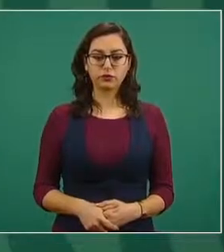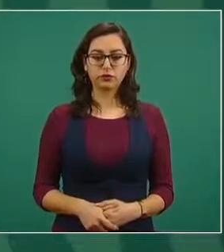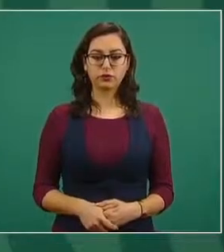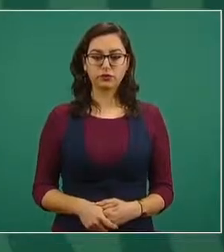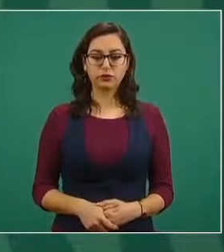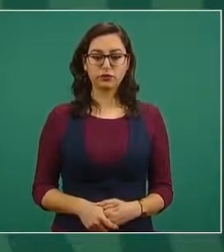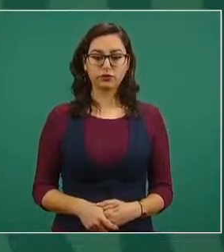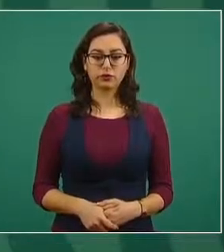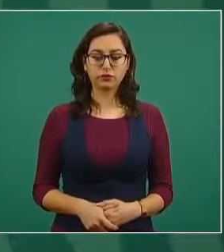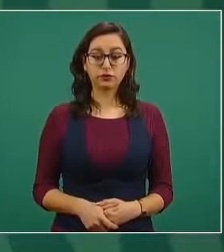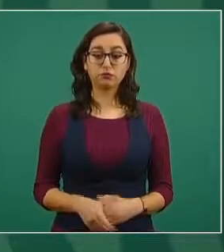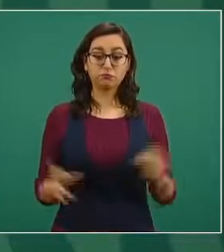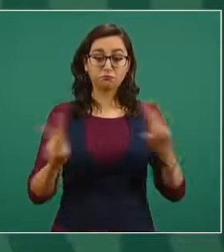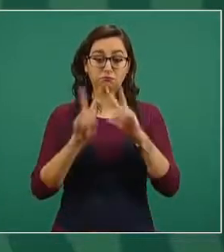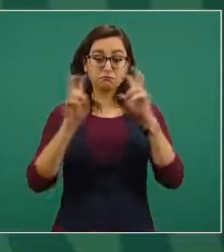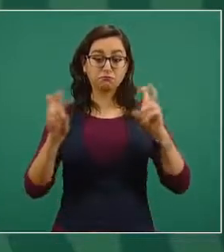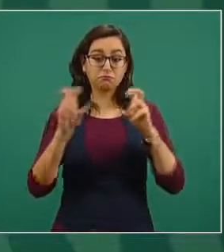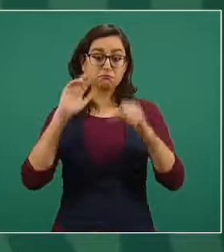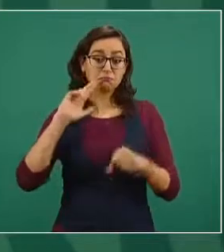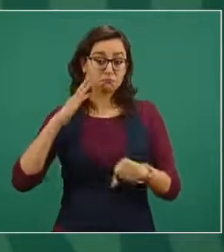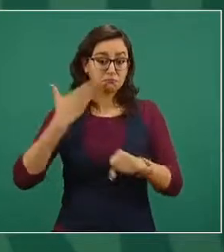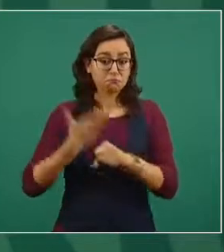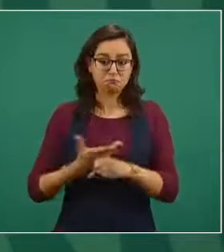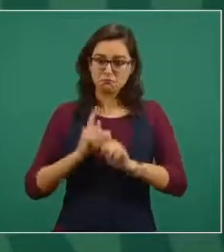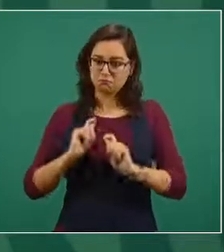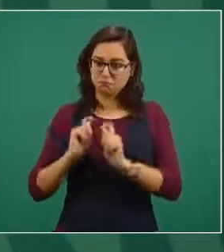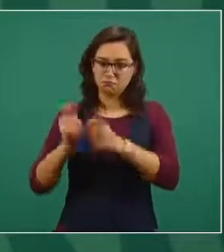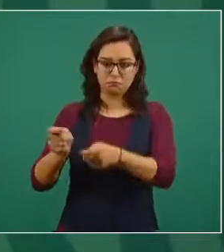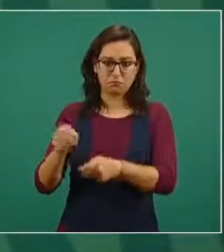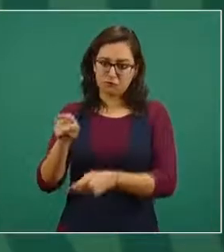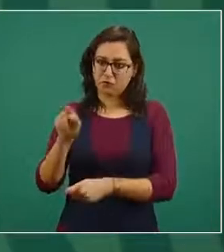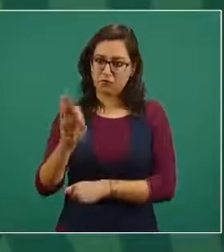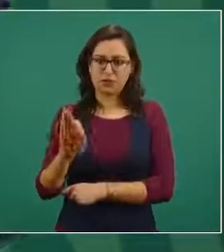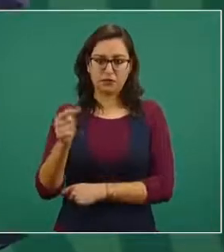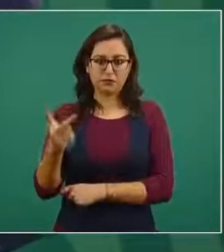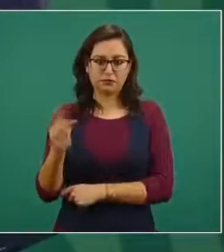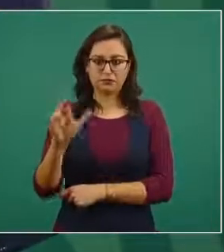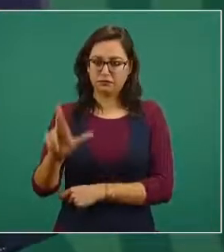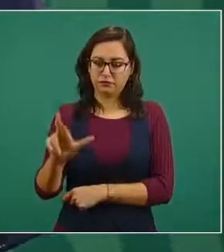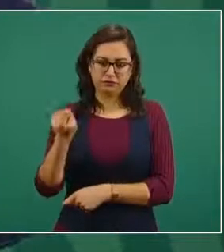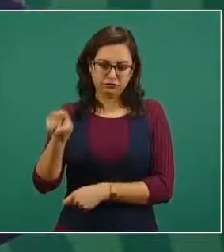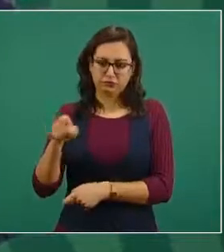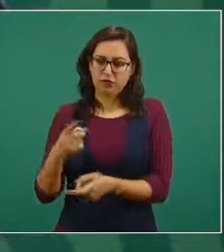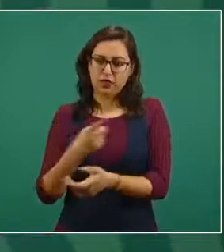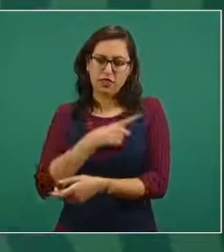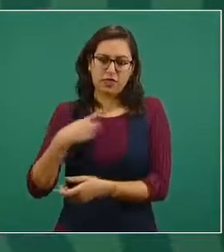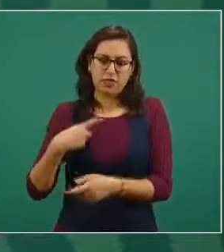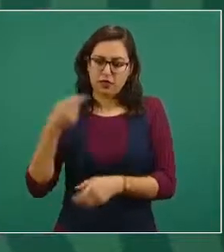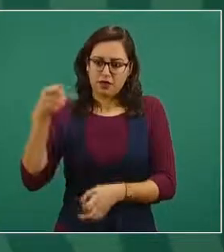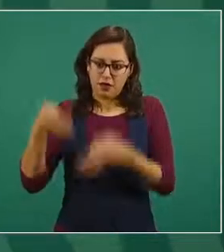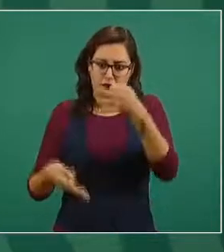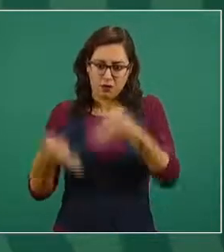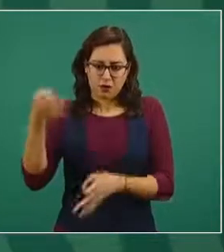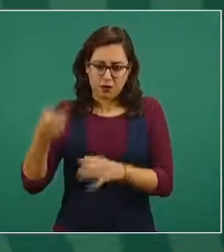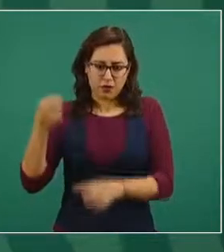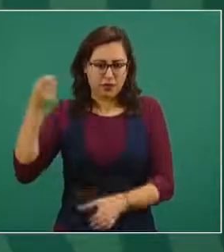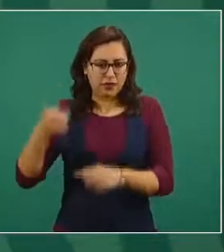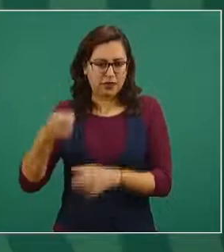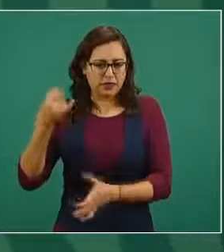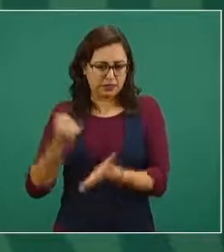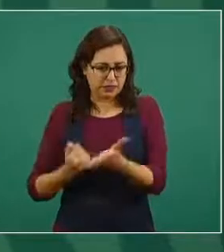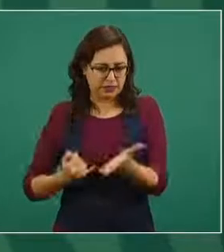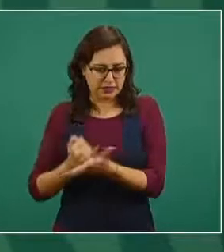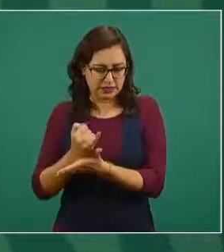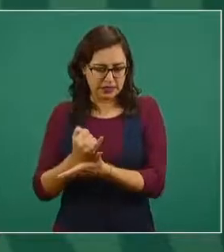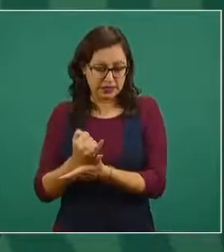básicamente a la fiscalía resolver, pero de una o de otra